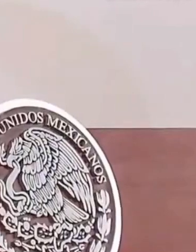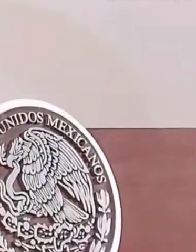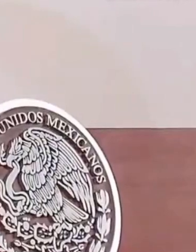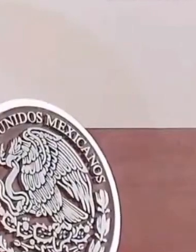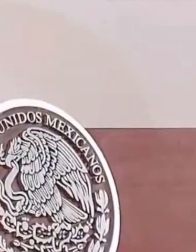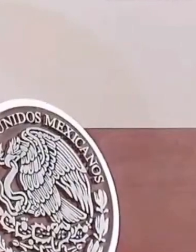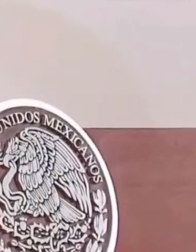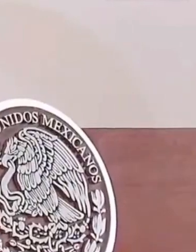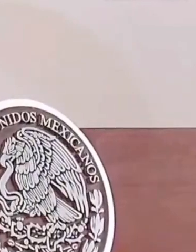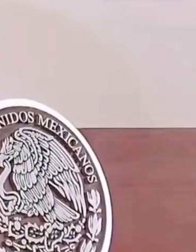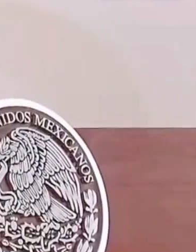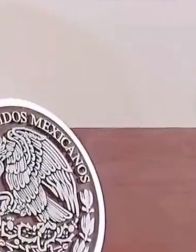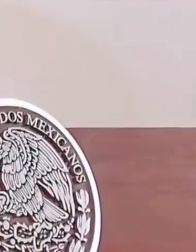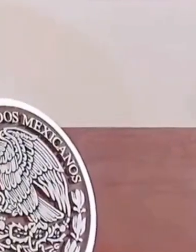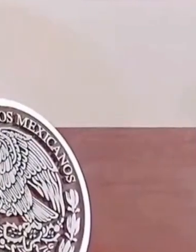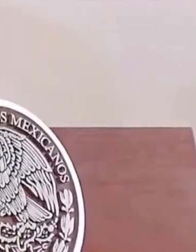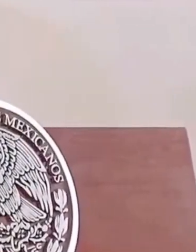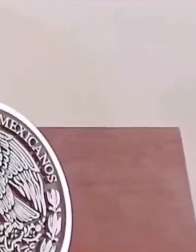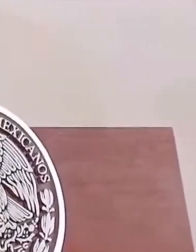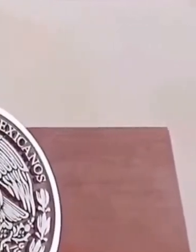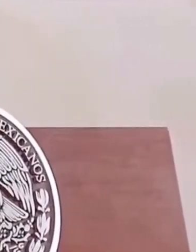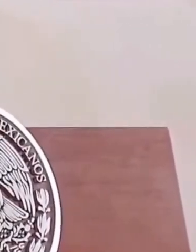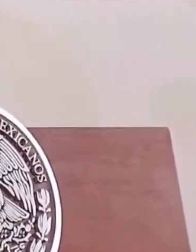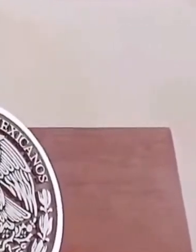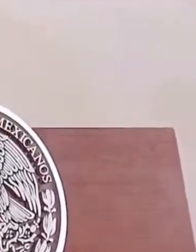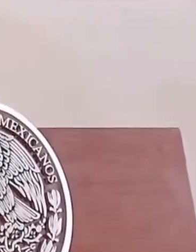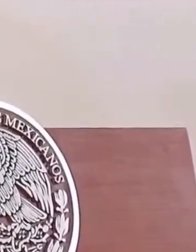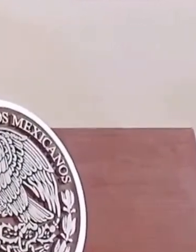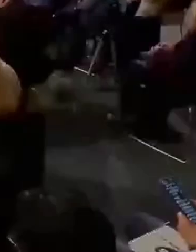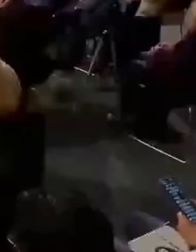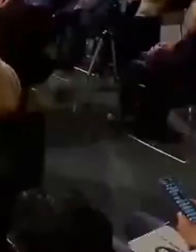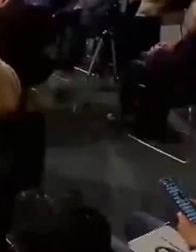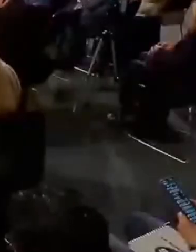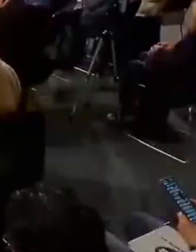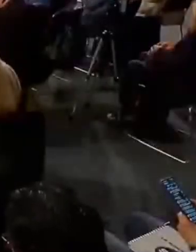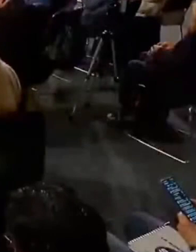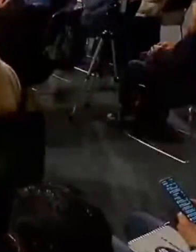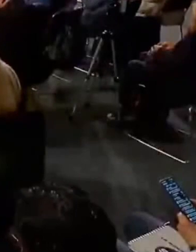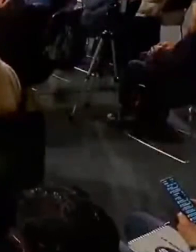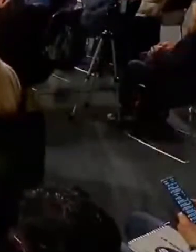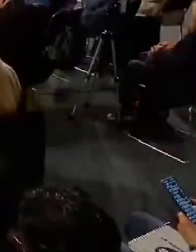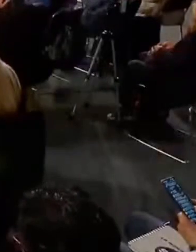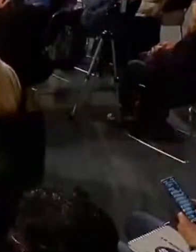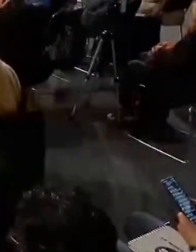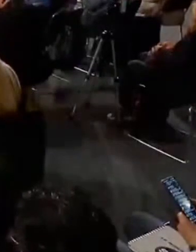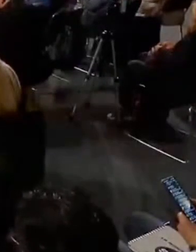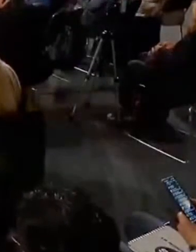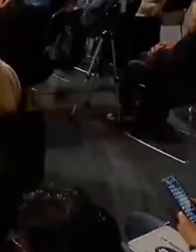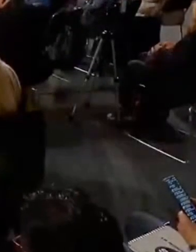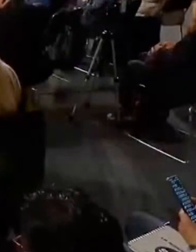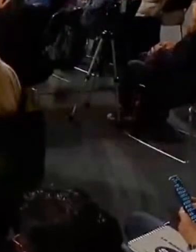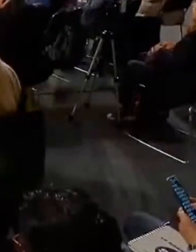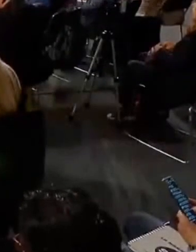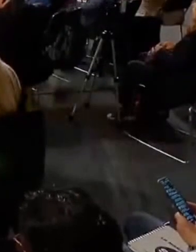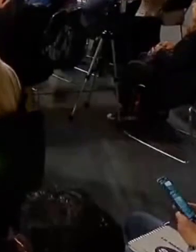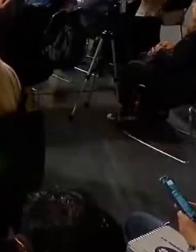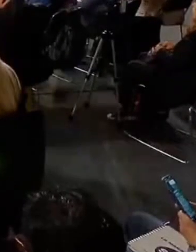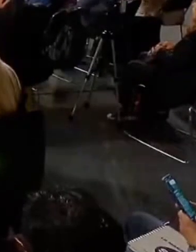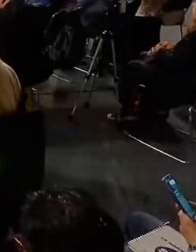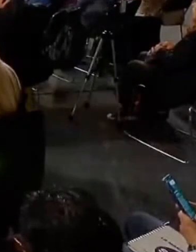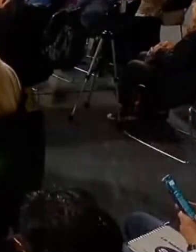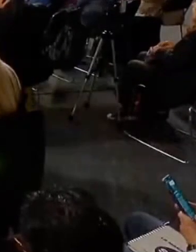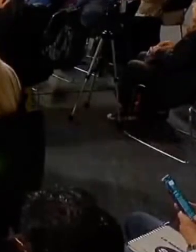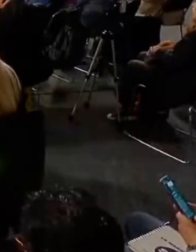en la cárcel de Tlatelolco la visita de Juan Sánchez Ascona, secretario particular del presidente